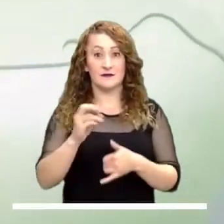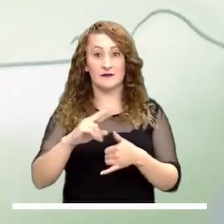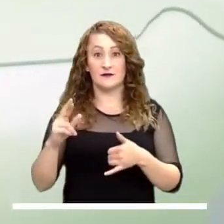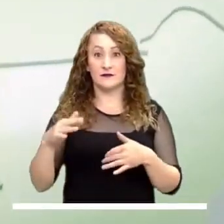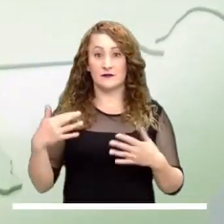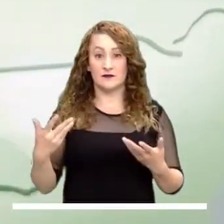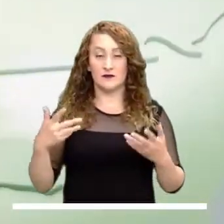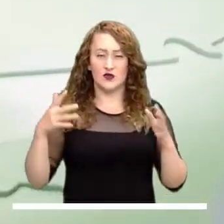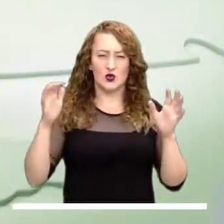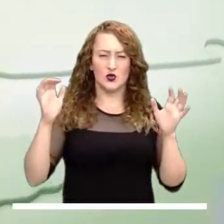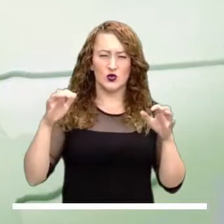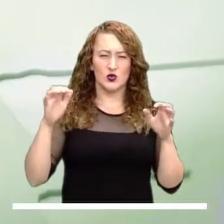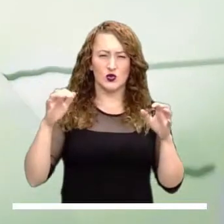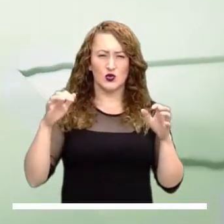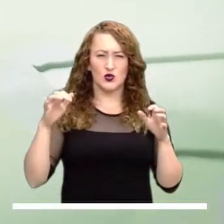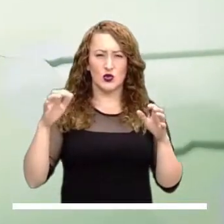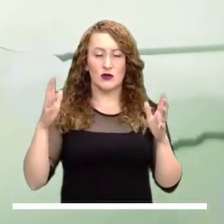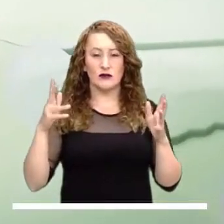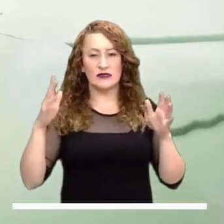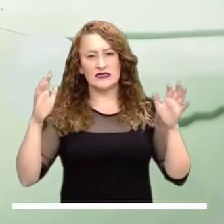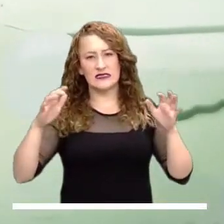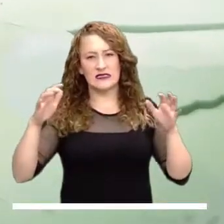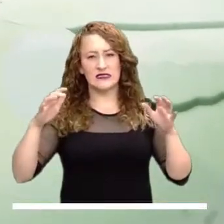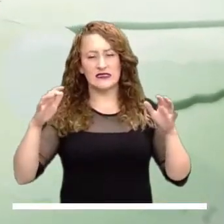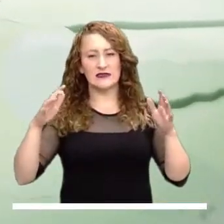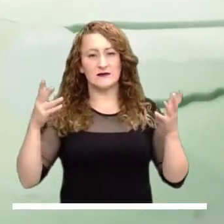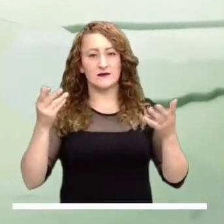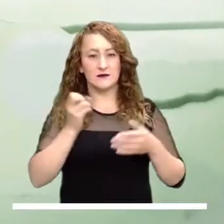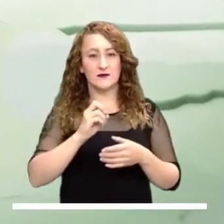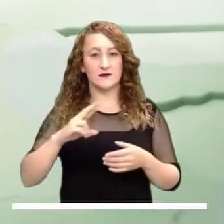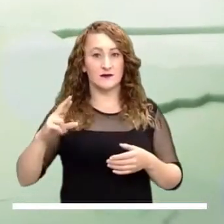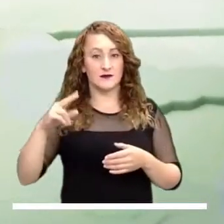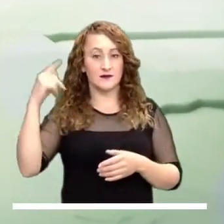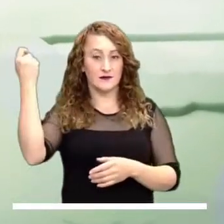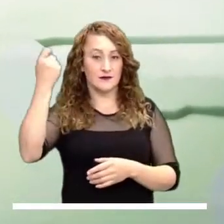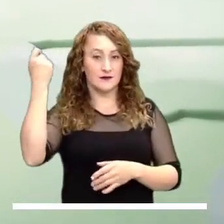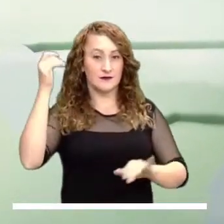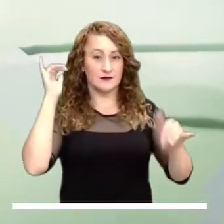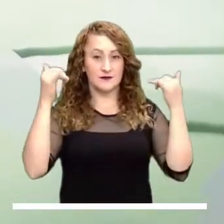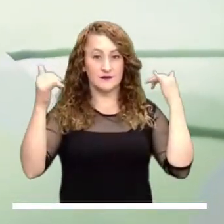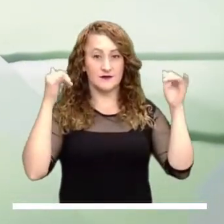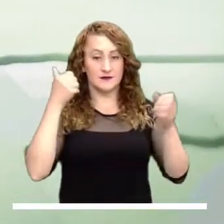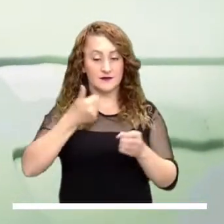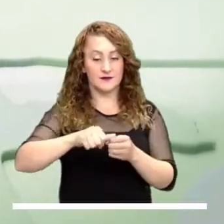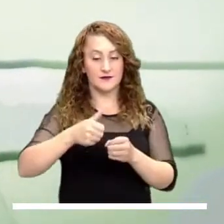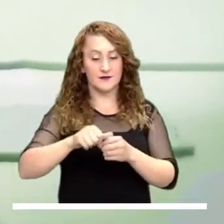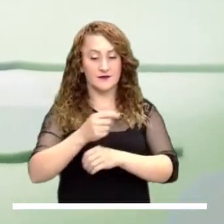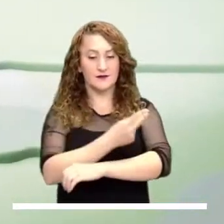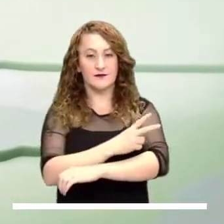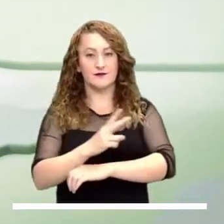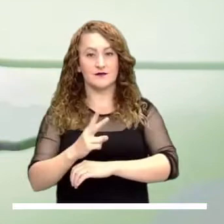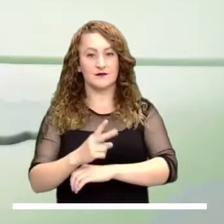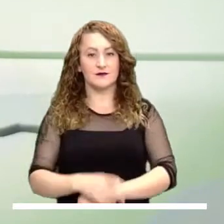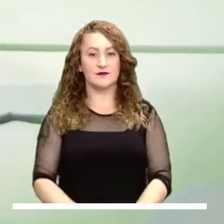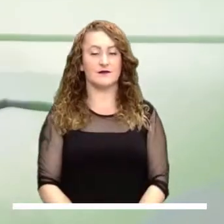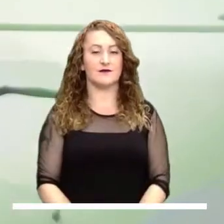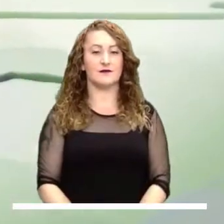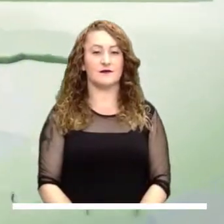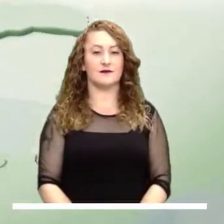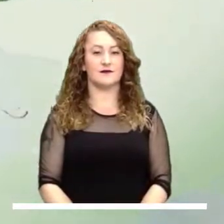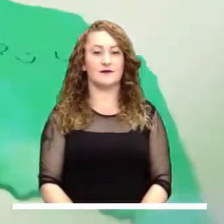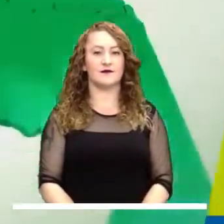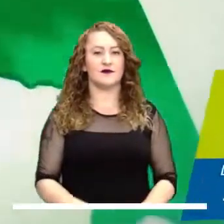Mientras tanto, en la Orinoquía se anuncian lluvias entre ligeras a moderadas en el oriente de los departamentos de Meta, Casanare, Arauca y Bichala.